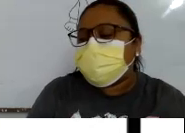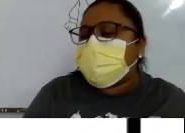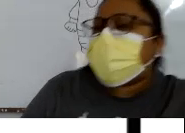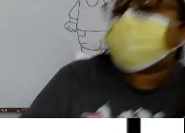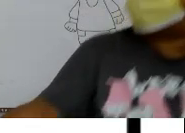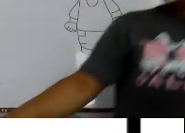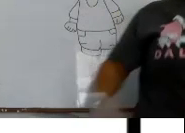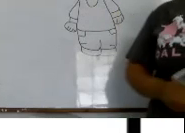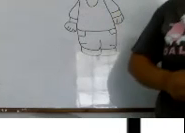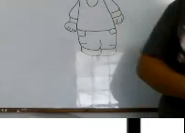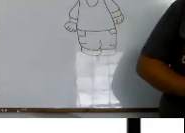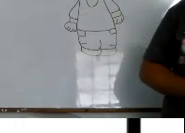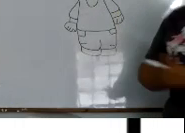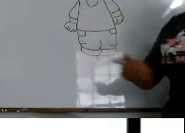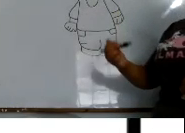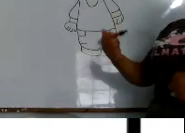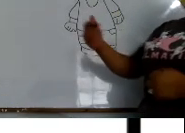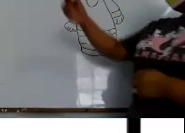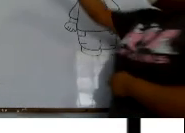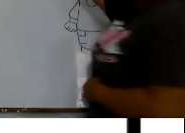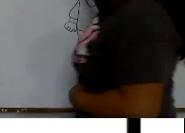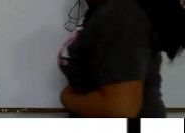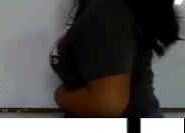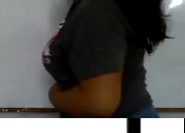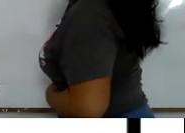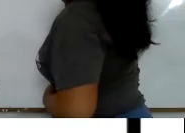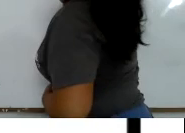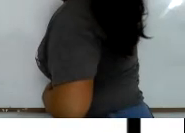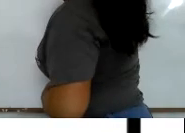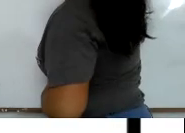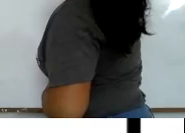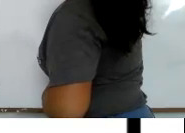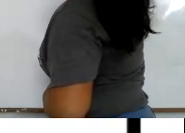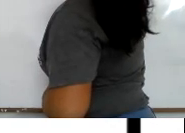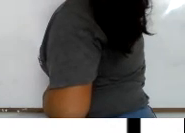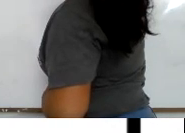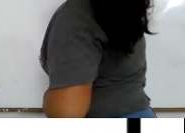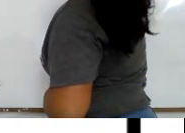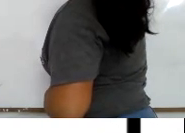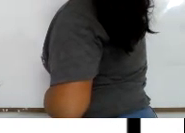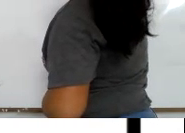escribir Partes del cuerpo Hasta arriba chicos Partes del cuerpo Hasta arriba